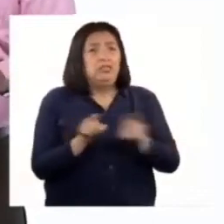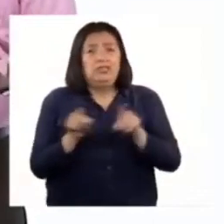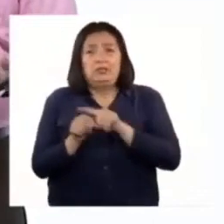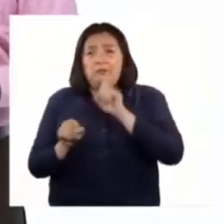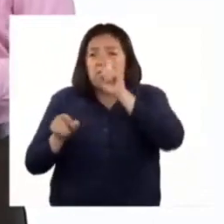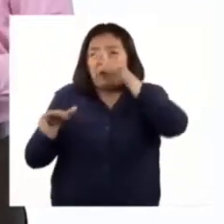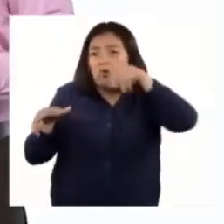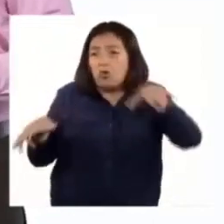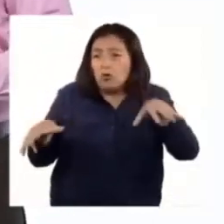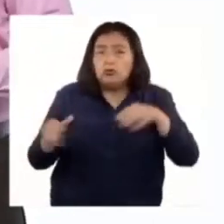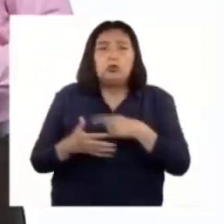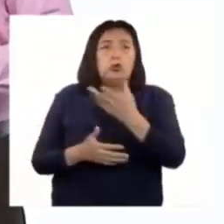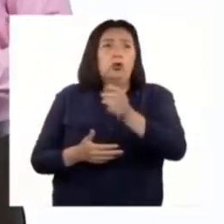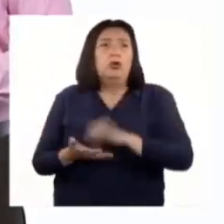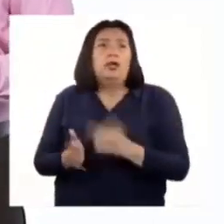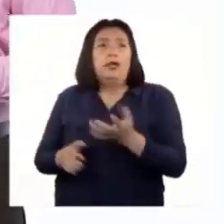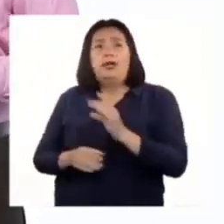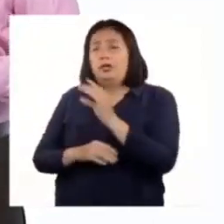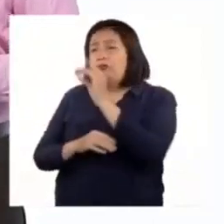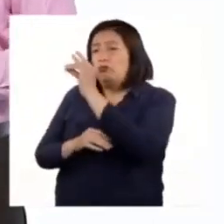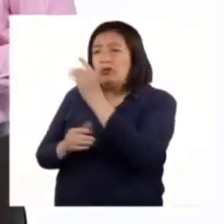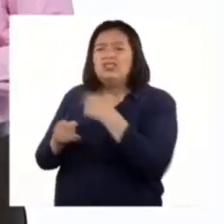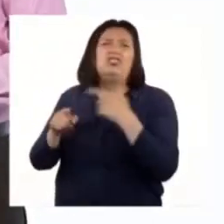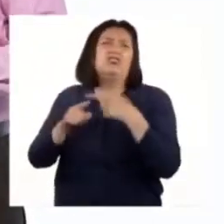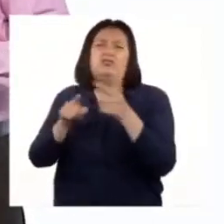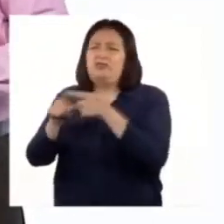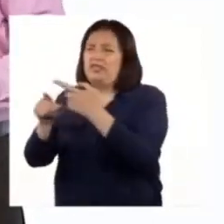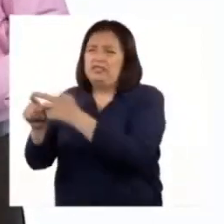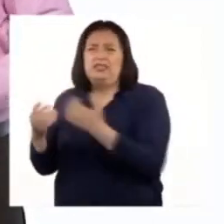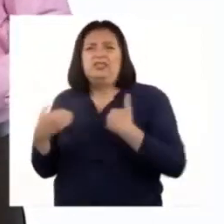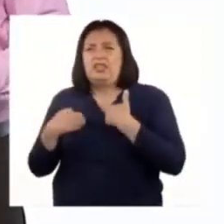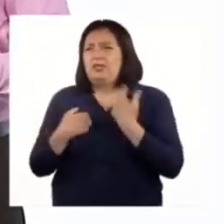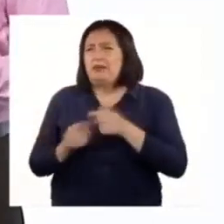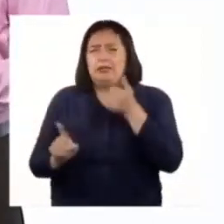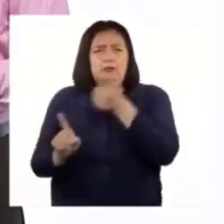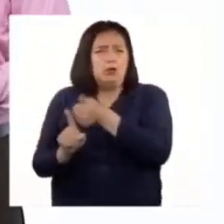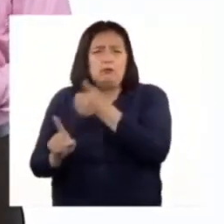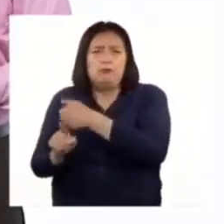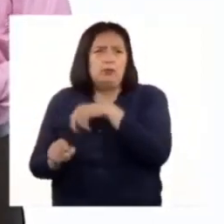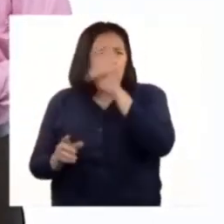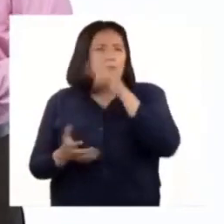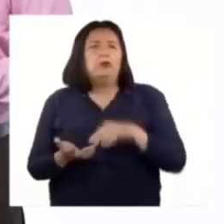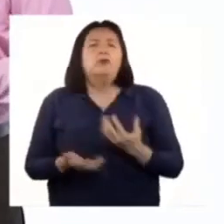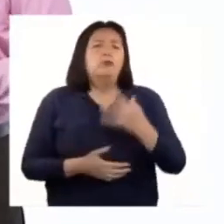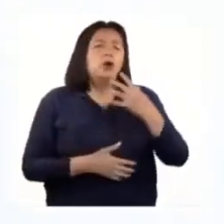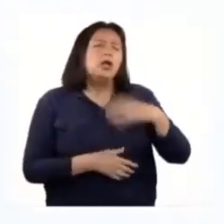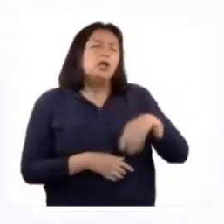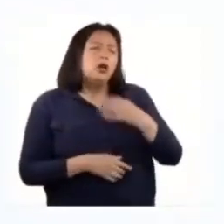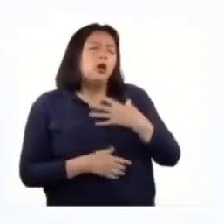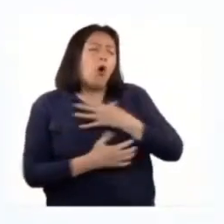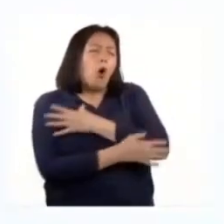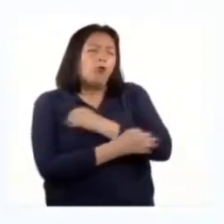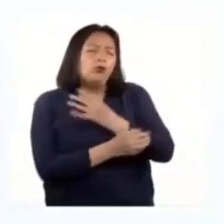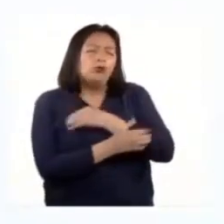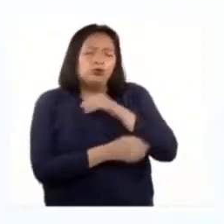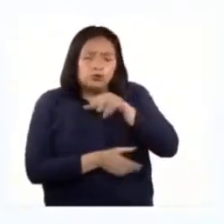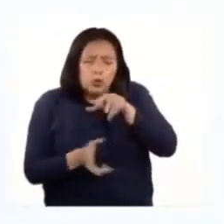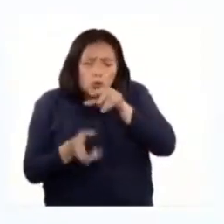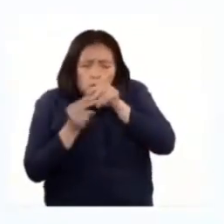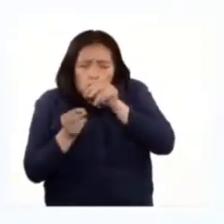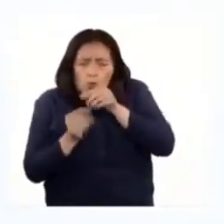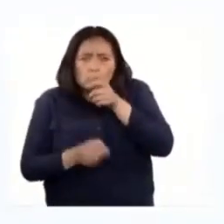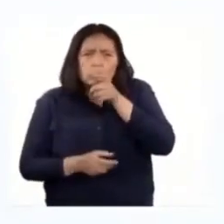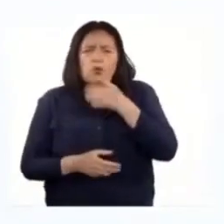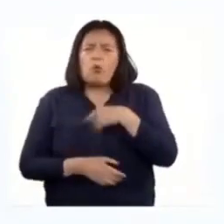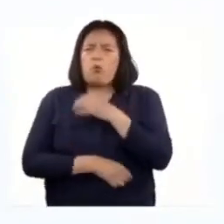cóndor andino, el guanaco y otros animales muy peculiares, como el oso hormiguero gigante. Es tristísimo